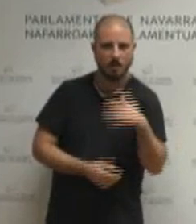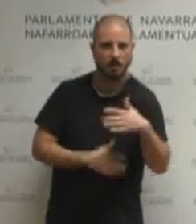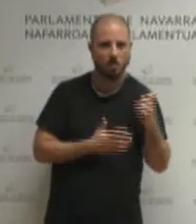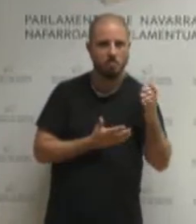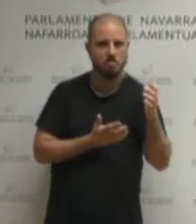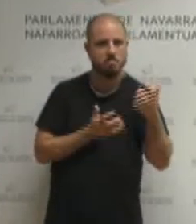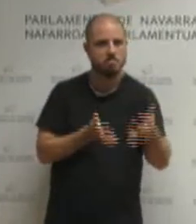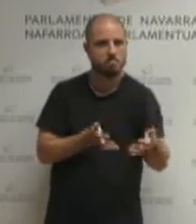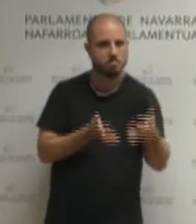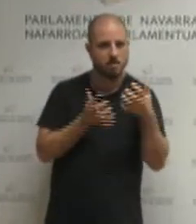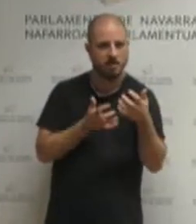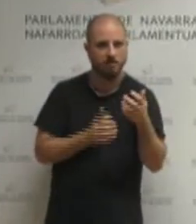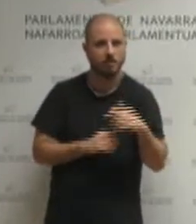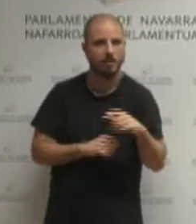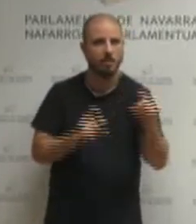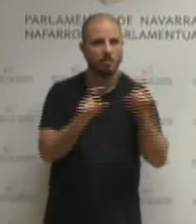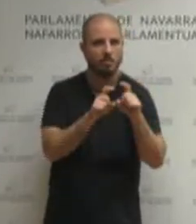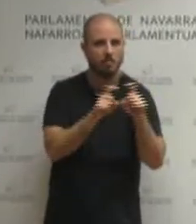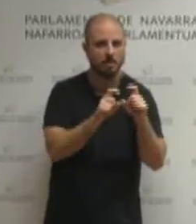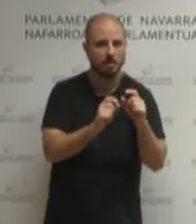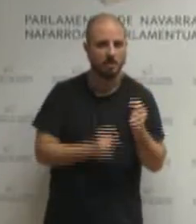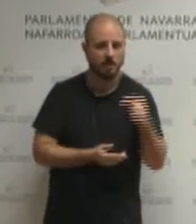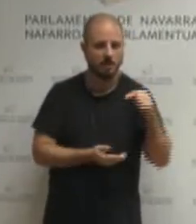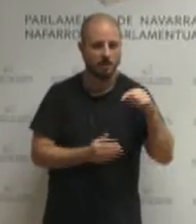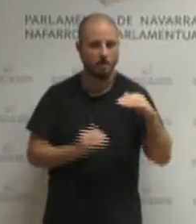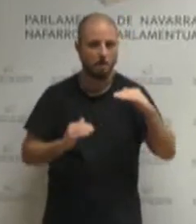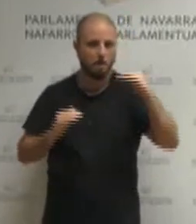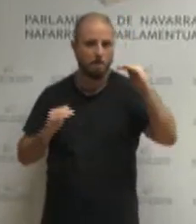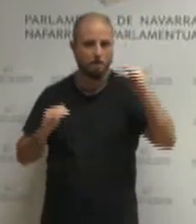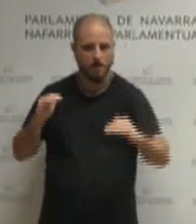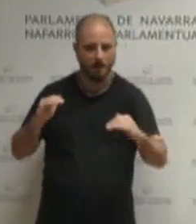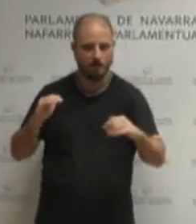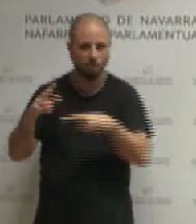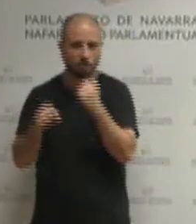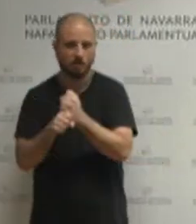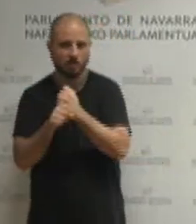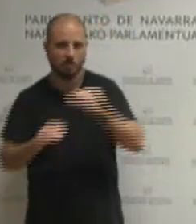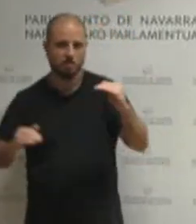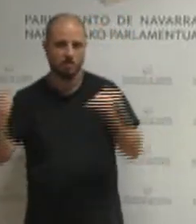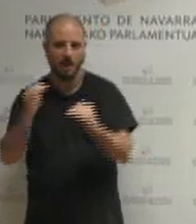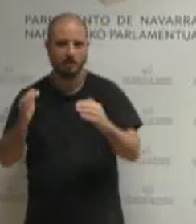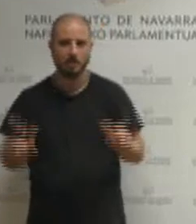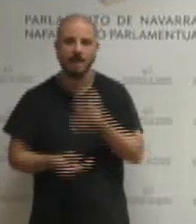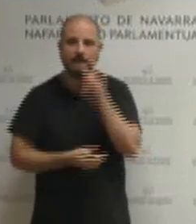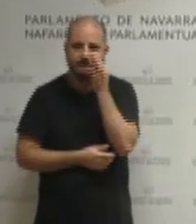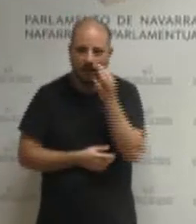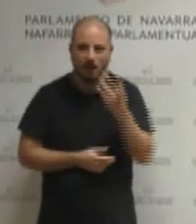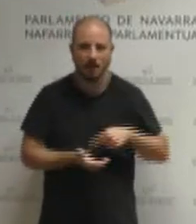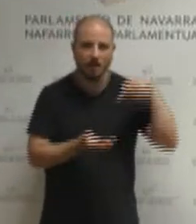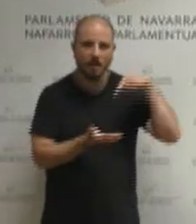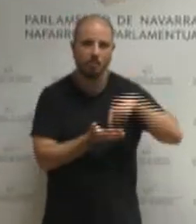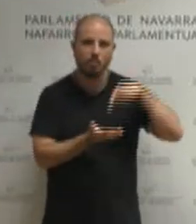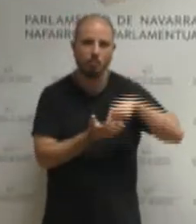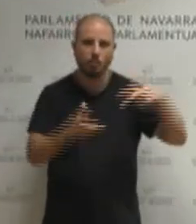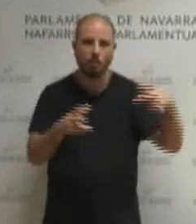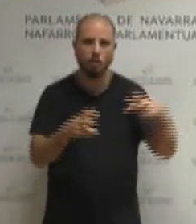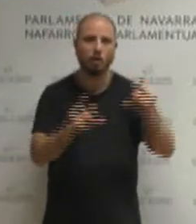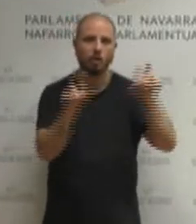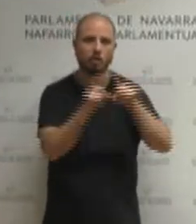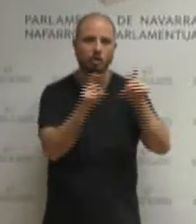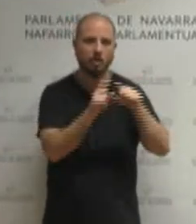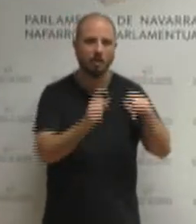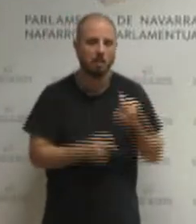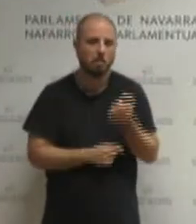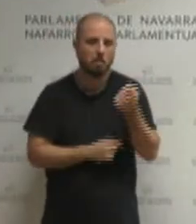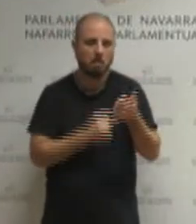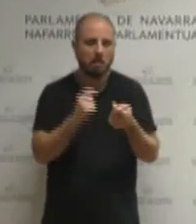empresariales a esas rentas del trabajo y la realidad es que el impuesto de sociedades año tras año va perdiendo peso